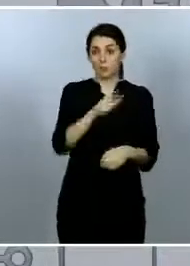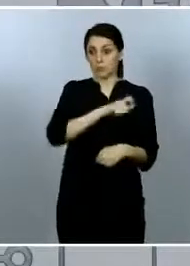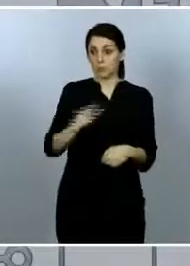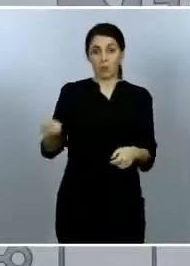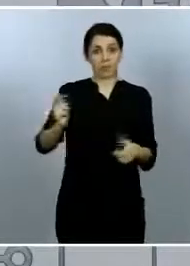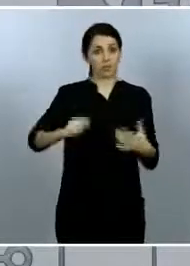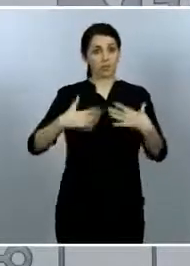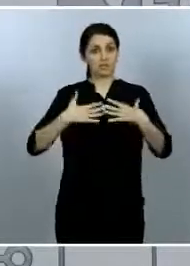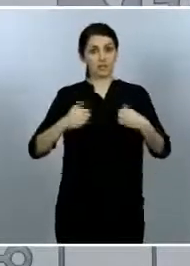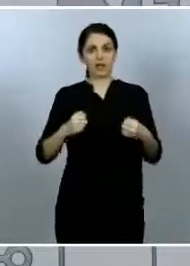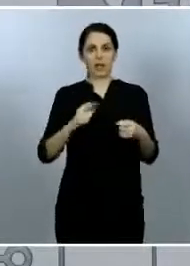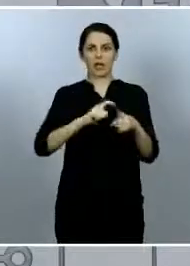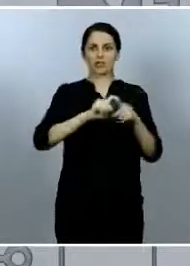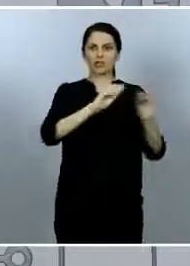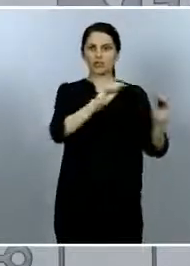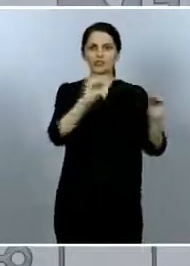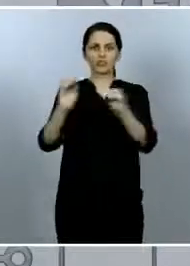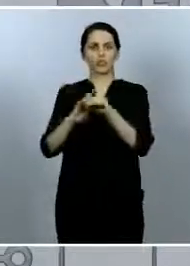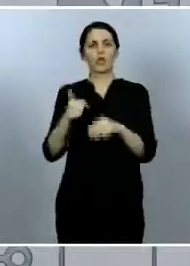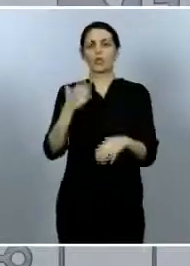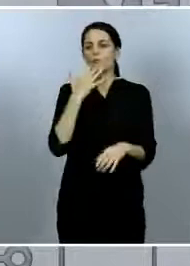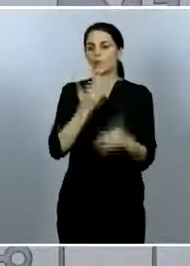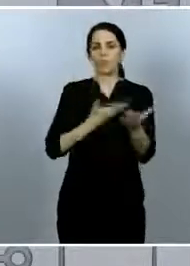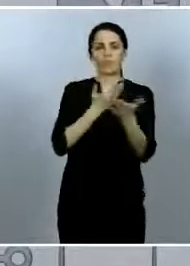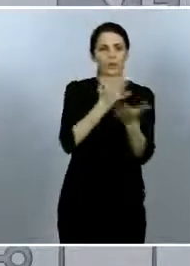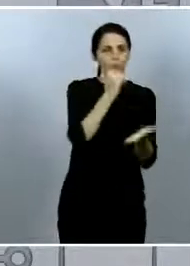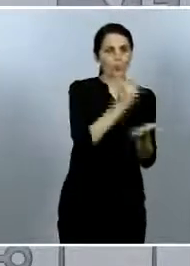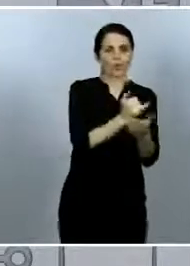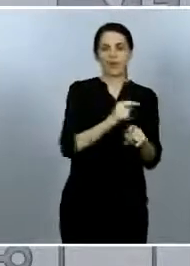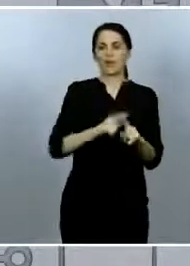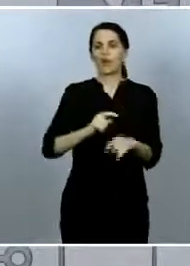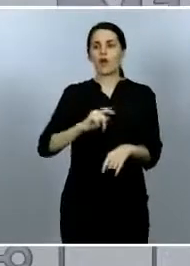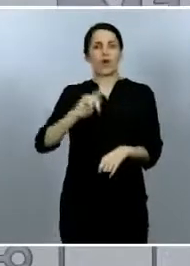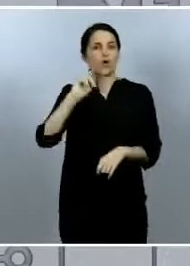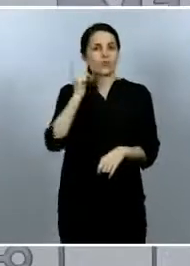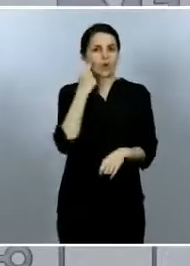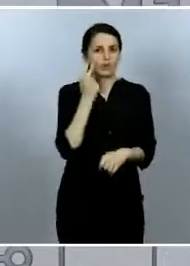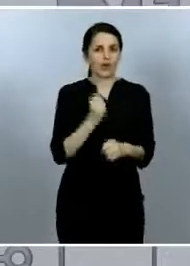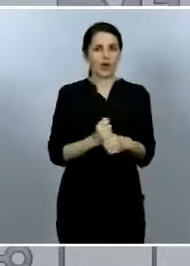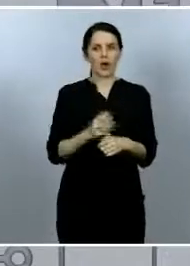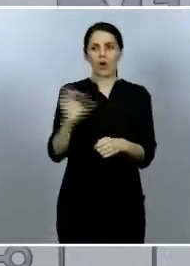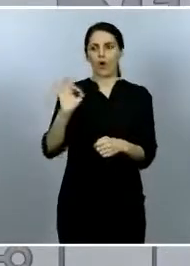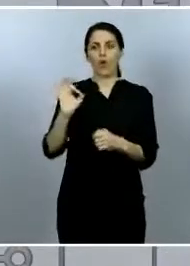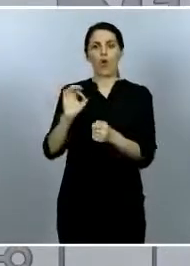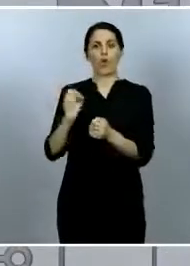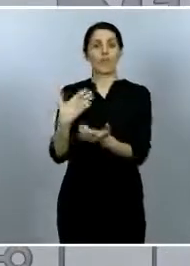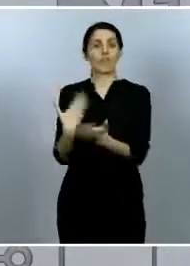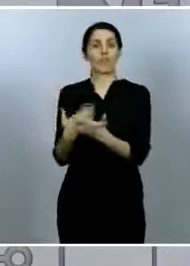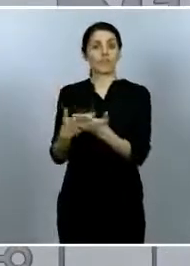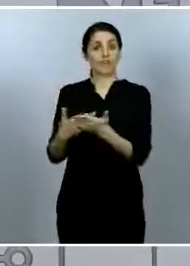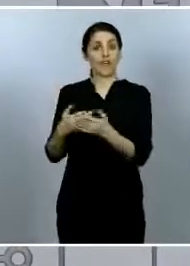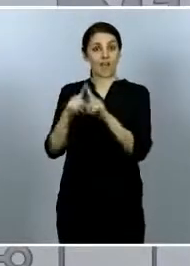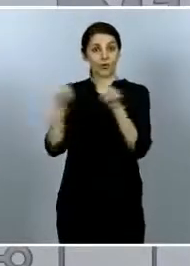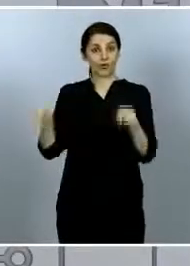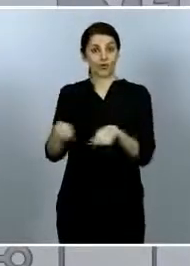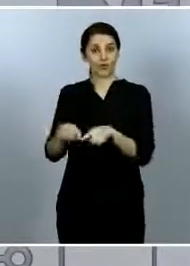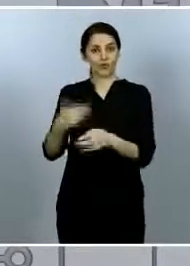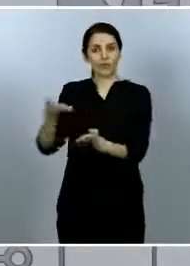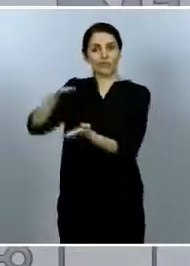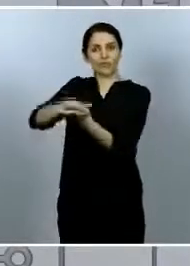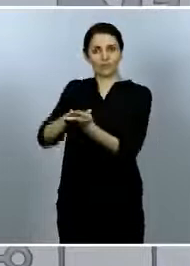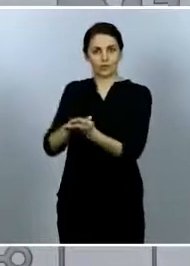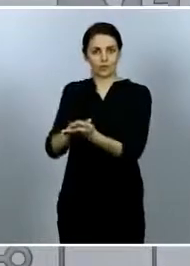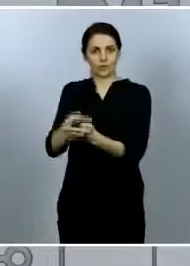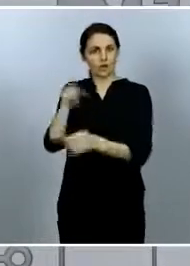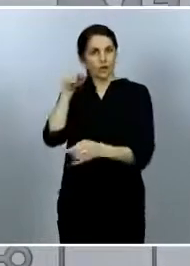diagnosticar para solicitar muestras y para hacer por ejemplo certificados de defunción y tienen que hacerlo con un criterio